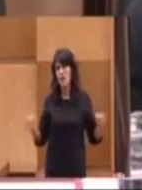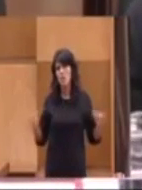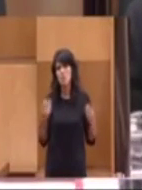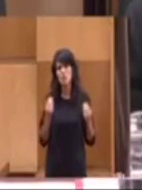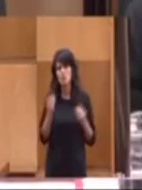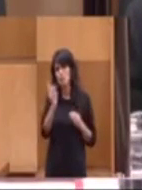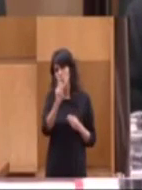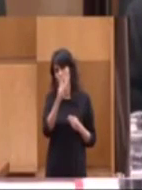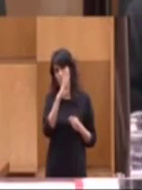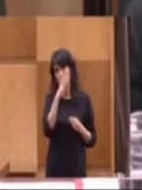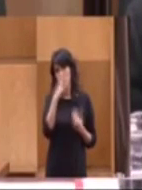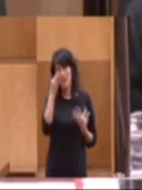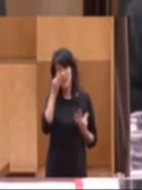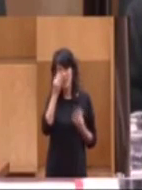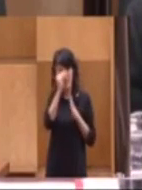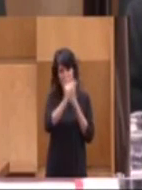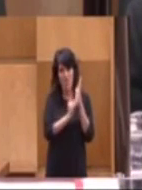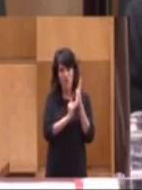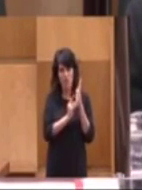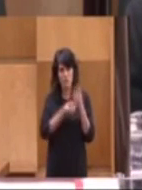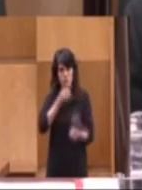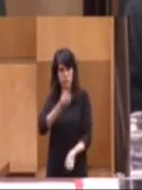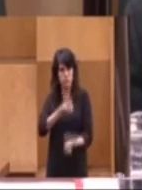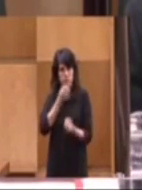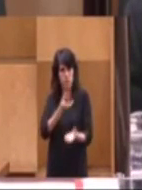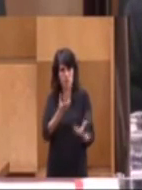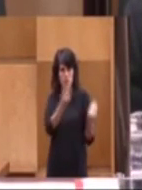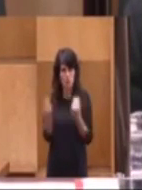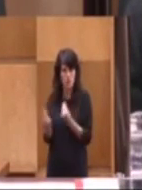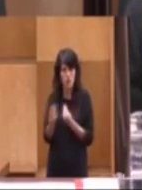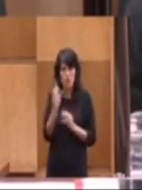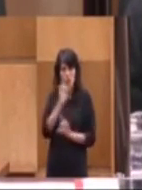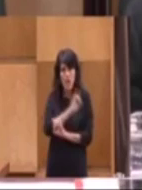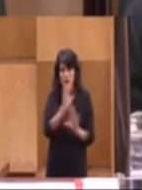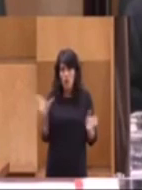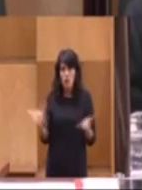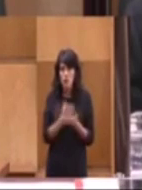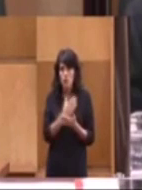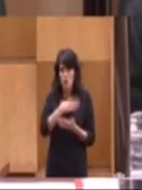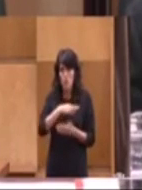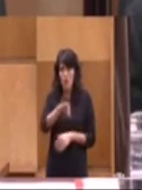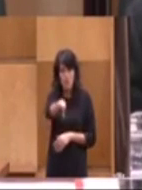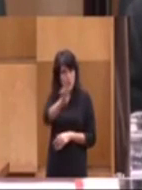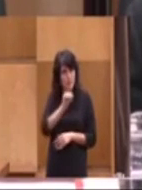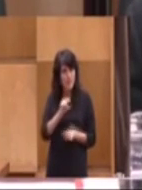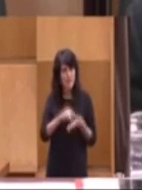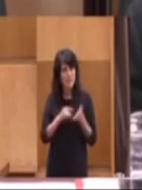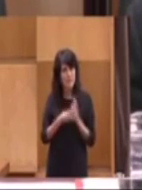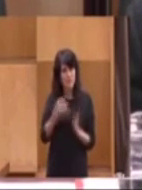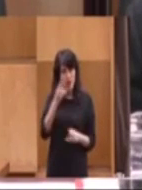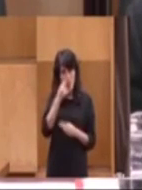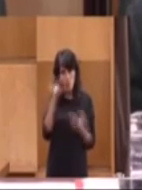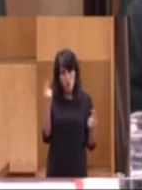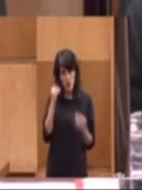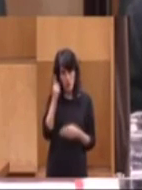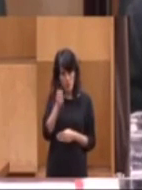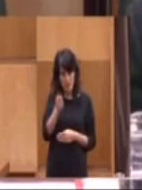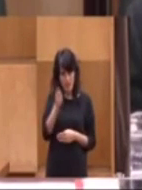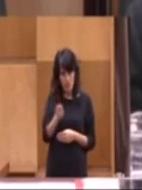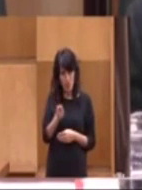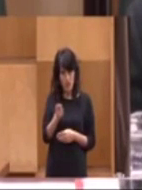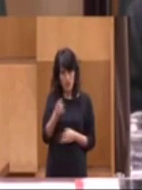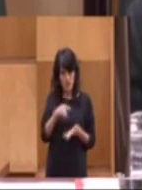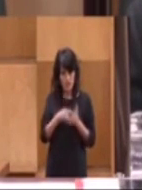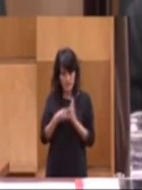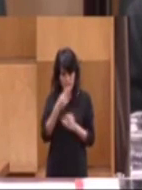extender mucho porque realmente se han dado muchos datos. Yo creo que claramente todos podemos entender que los sistemas públicos de pensiones, en este